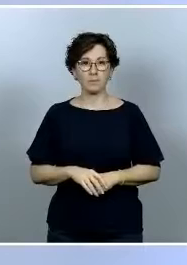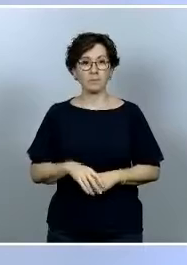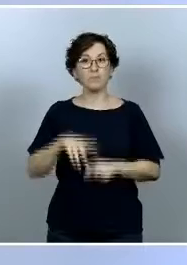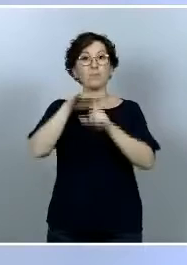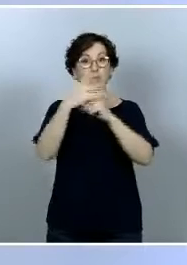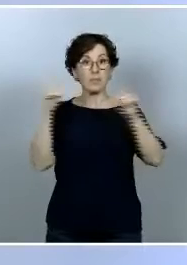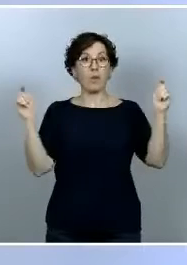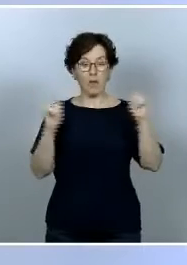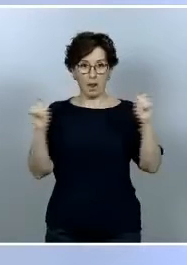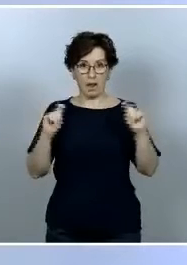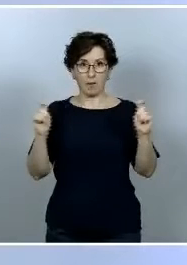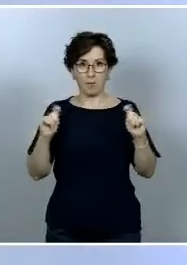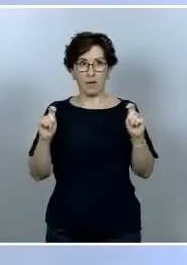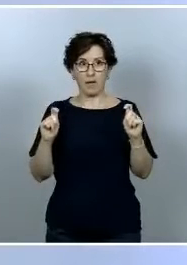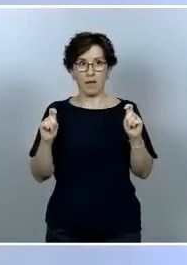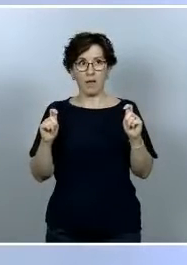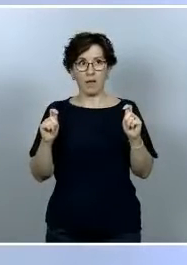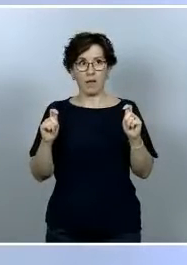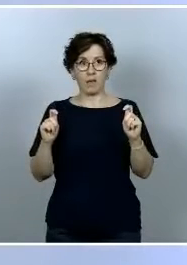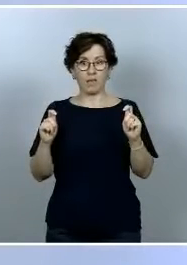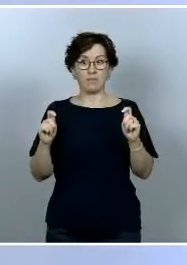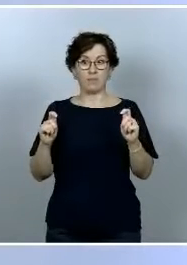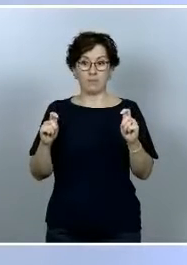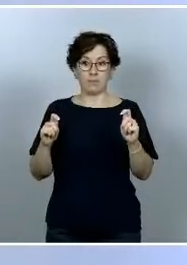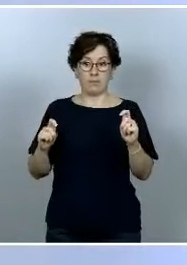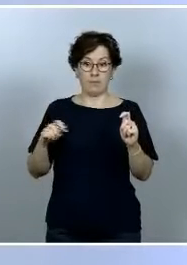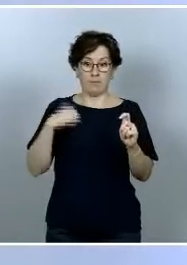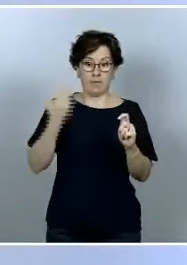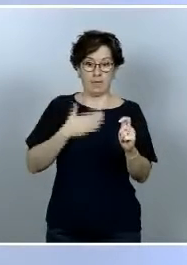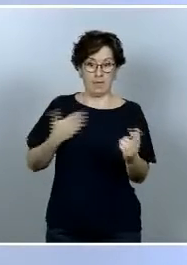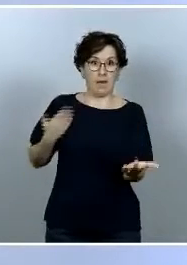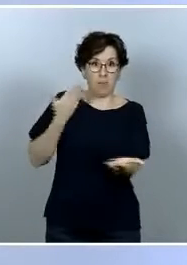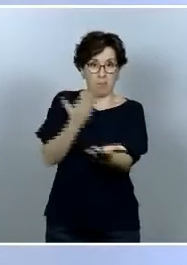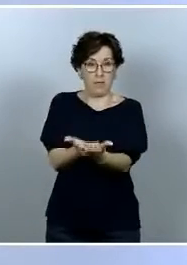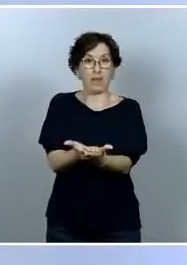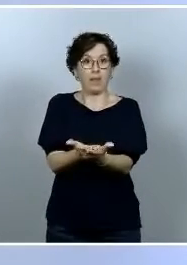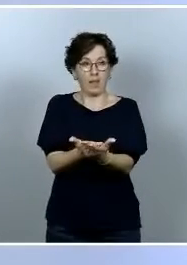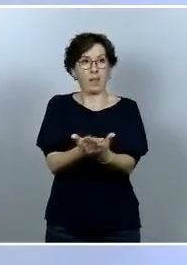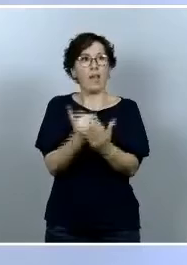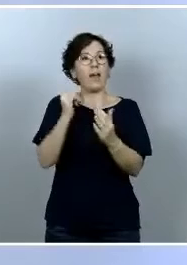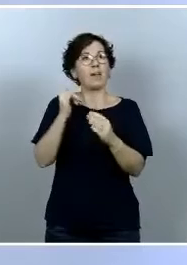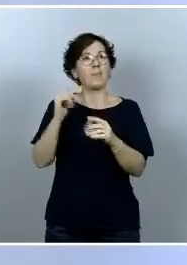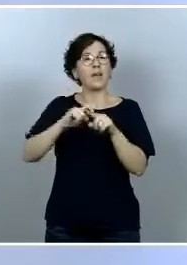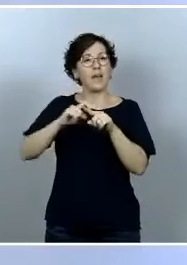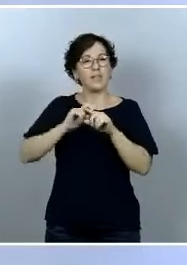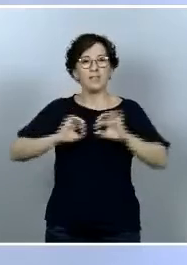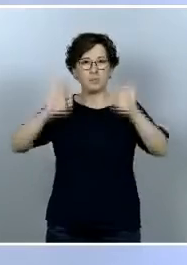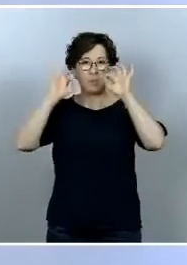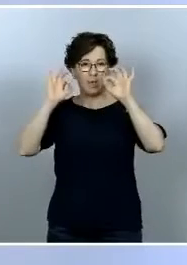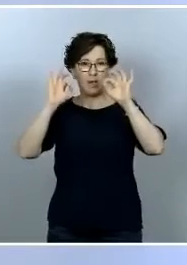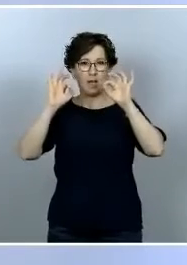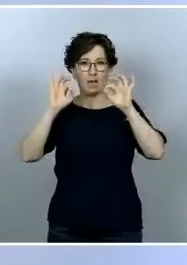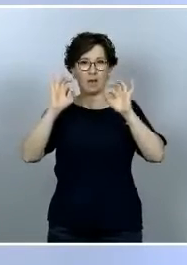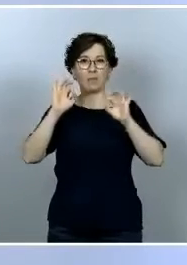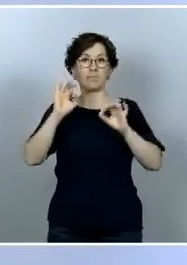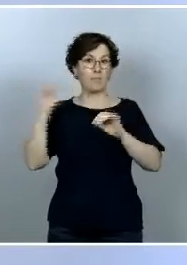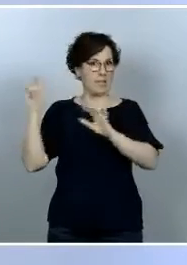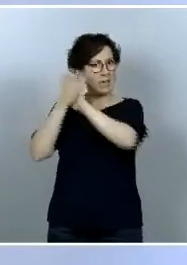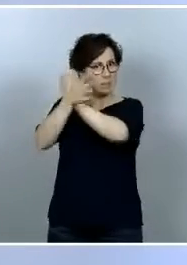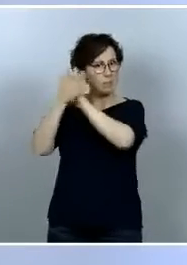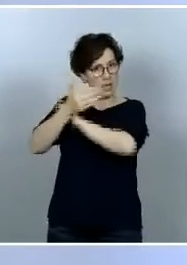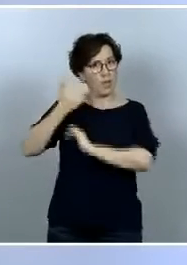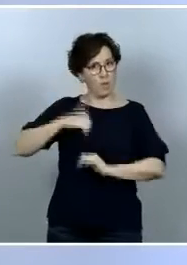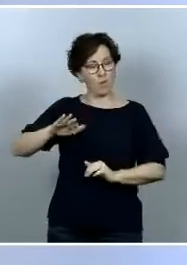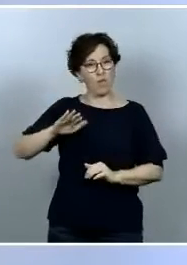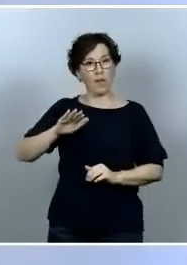que solicitaba el presidente del gobierno que tiene particularidades relevantes tal como él mismo también informó en concreto que